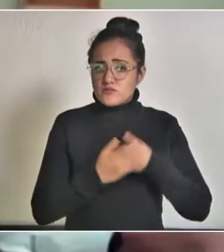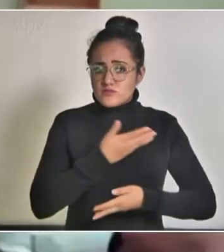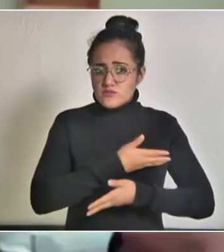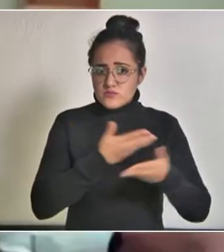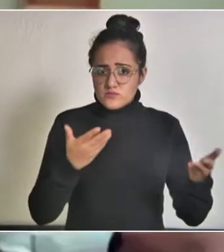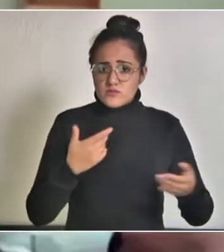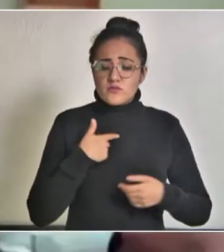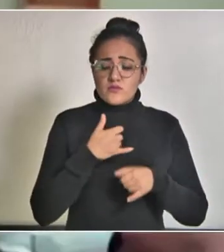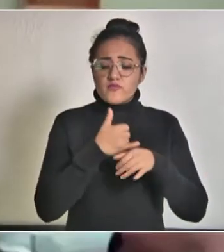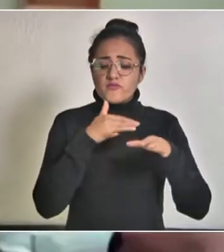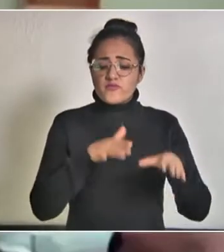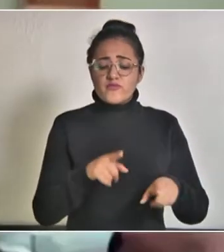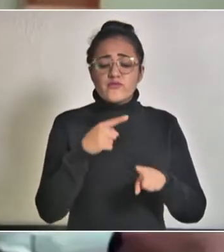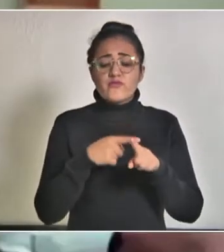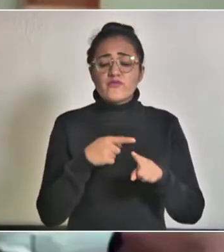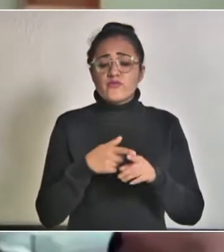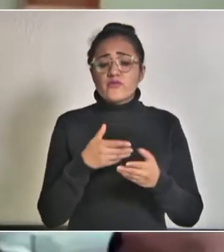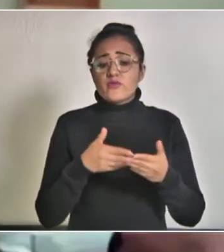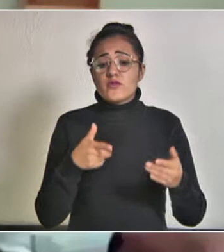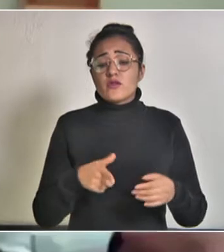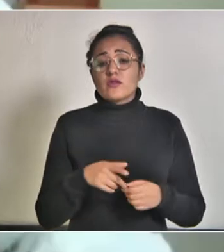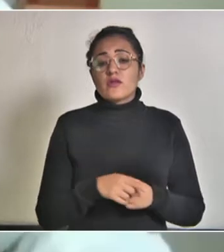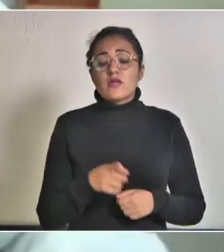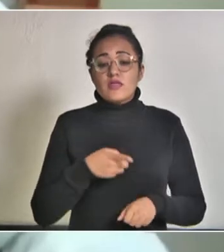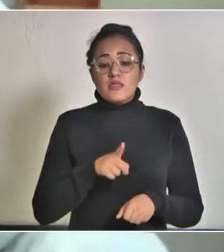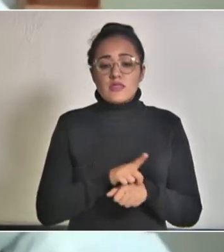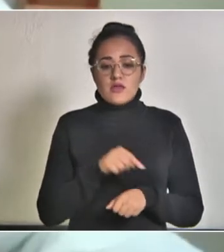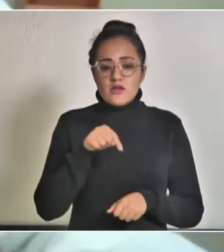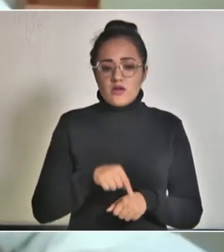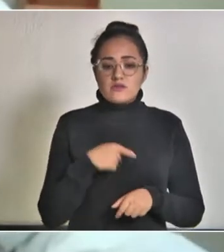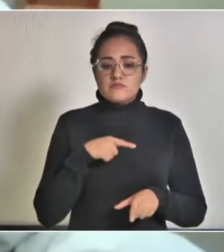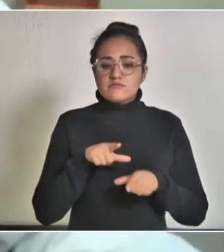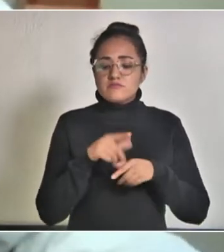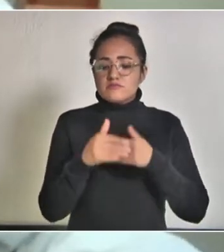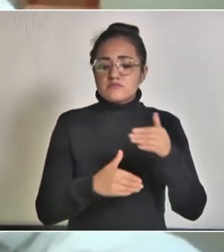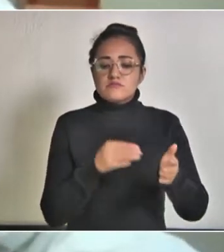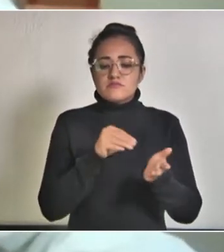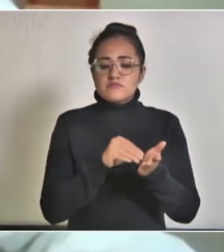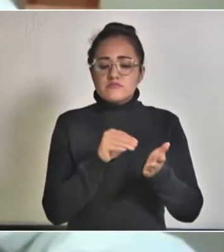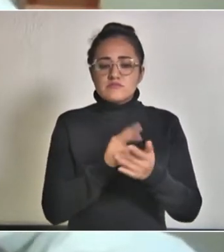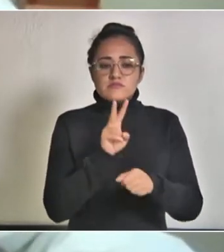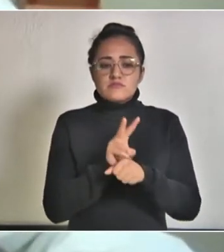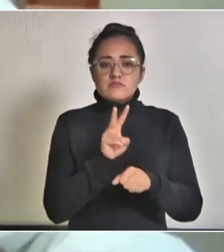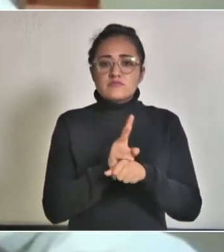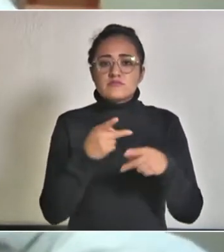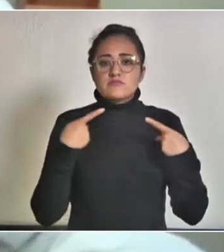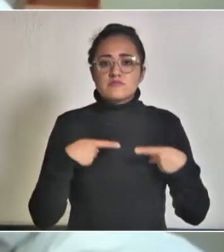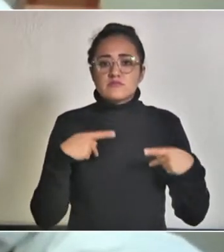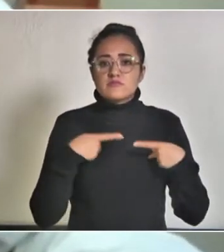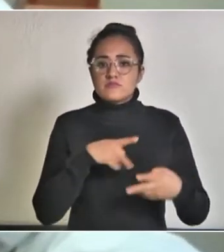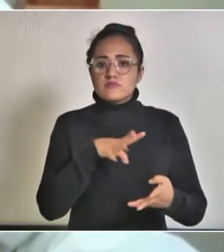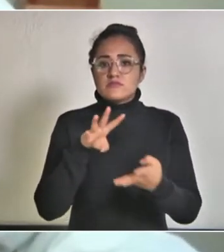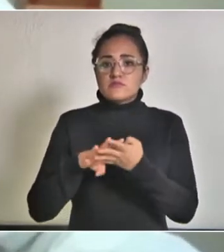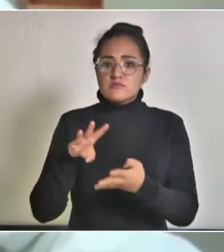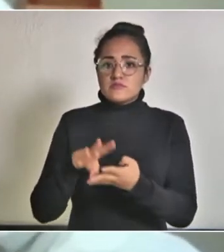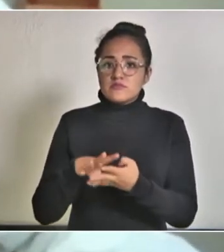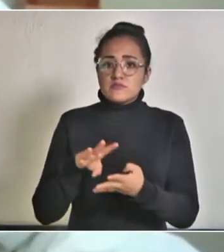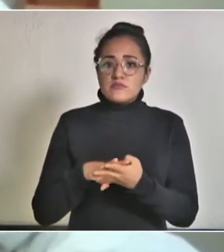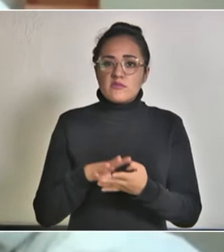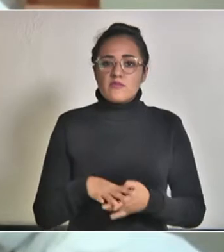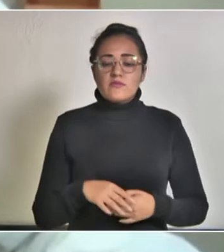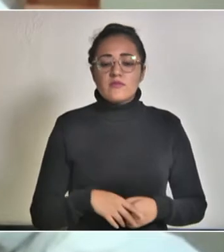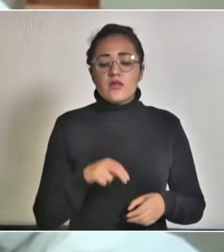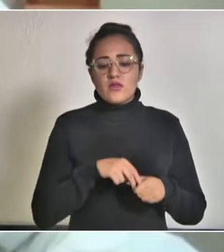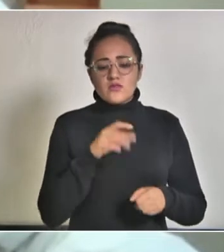informar gobernador que en el informe del día de hoy del seguimiento que llevamos a las personas privadas de su libertad de todos los